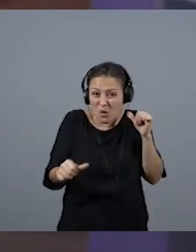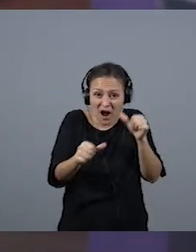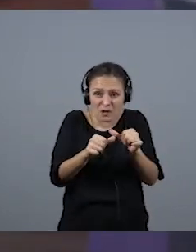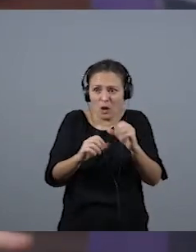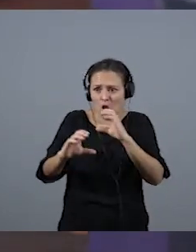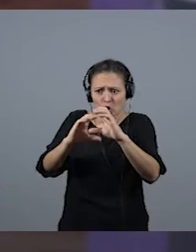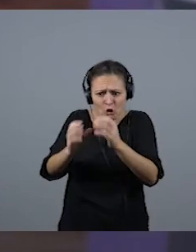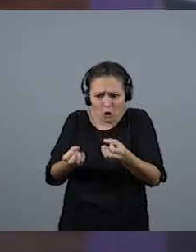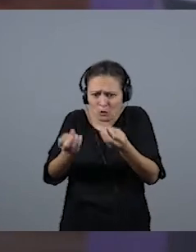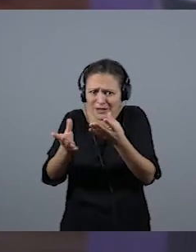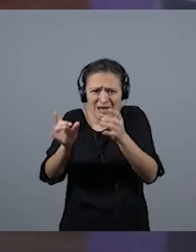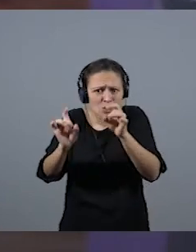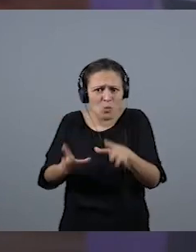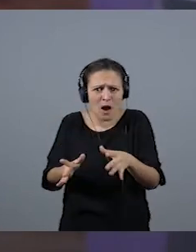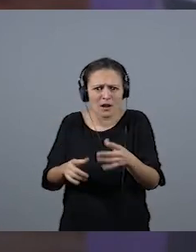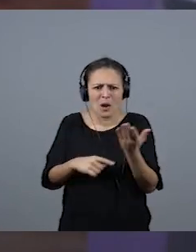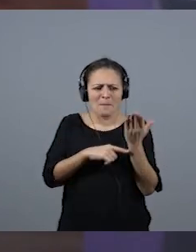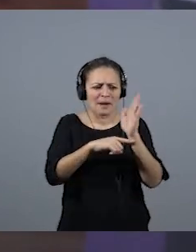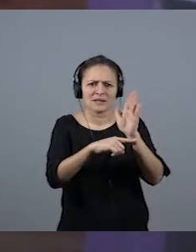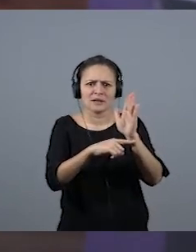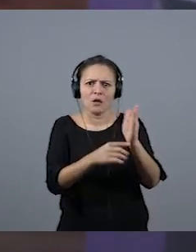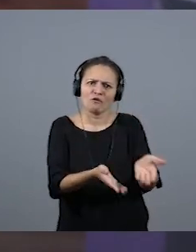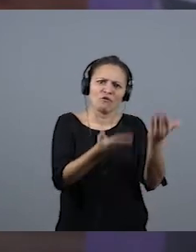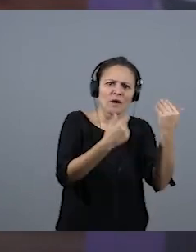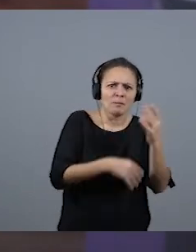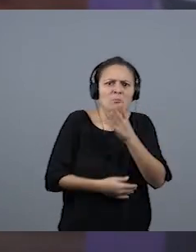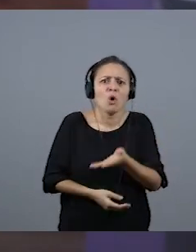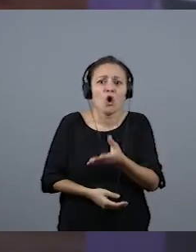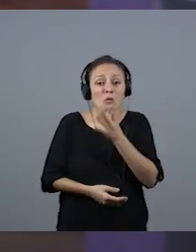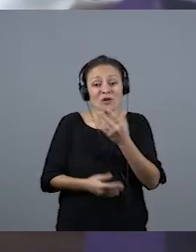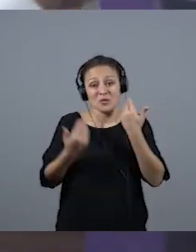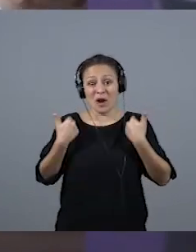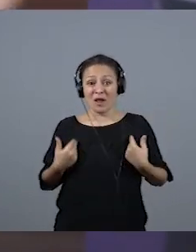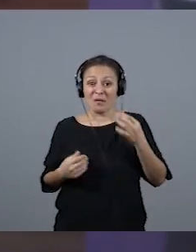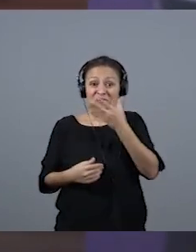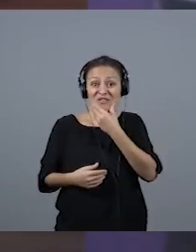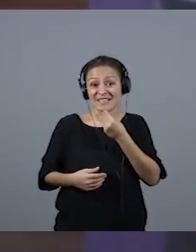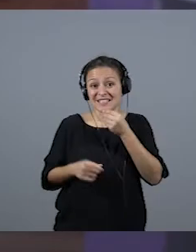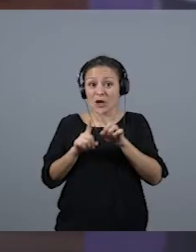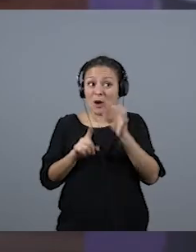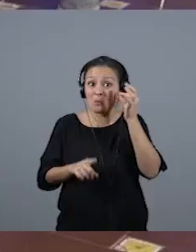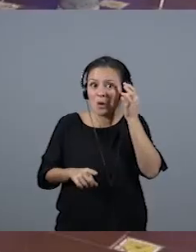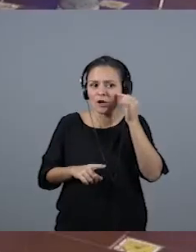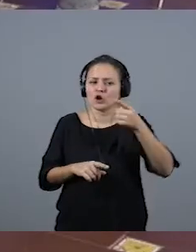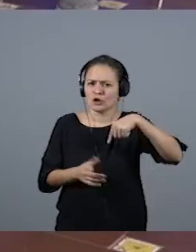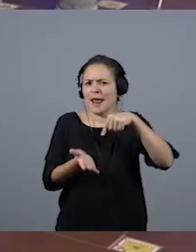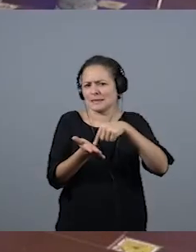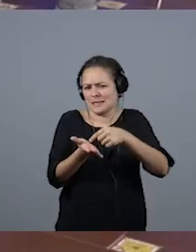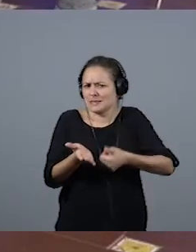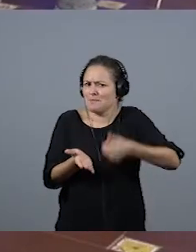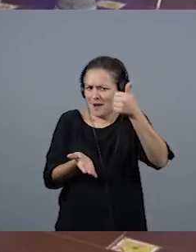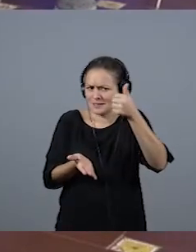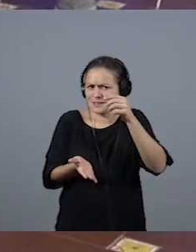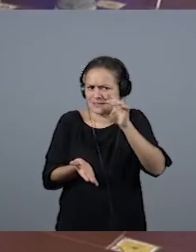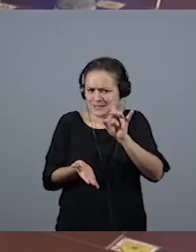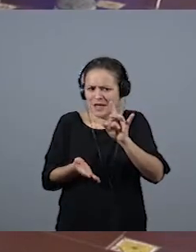comunicadoras. ¿Por qué dejas de presentar? Porque a lo mejor ya tu canon de belleza como mujer, sí, se nos exige más. Pero no solo se nos exige